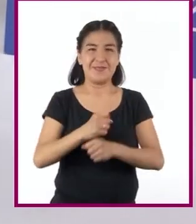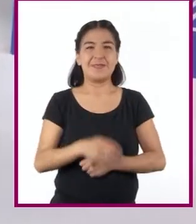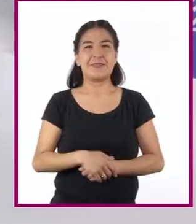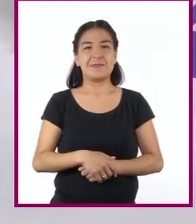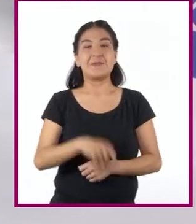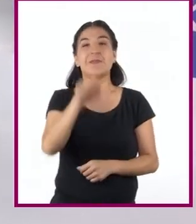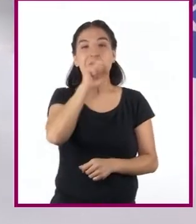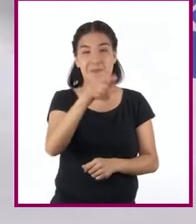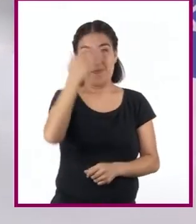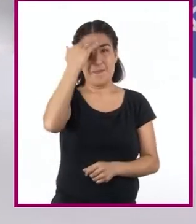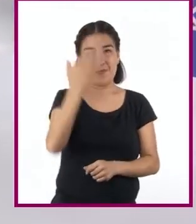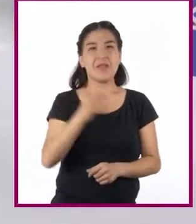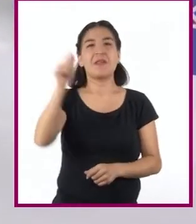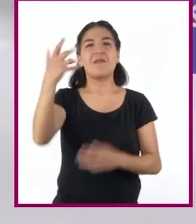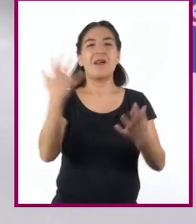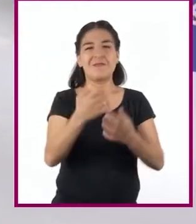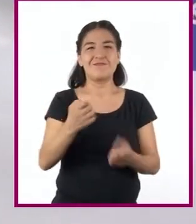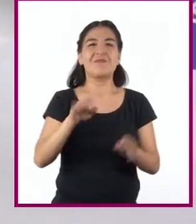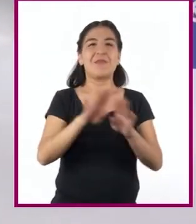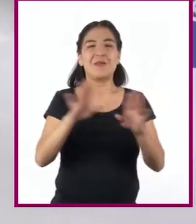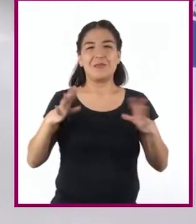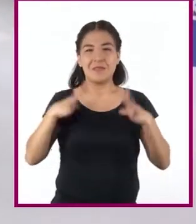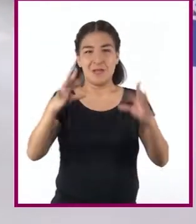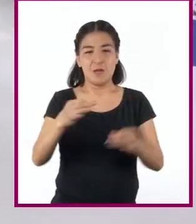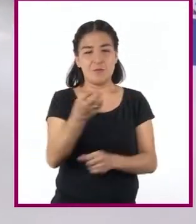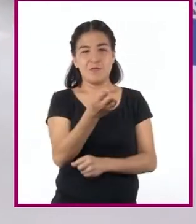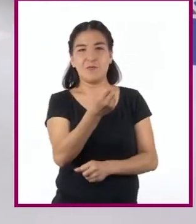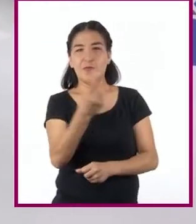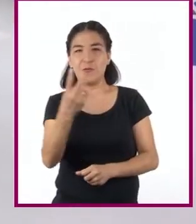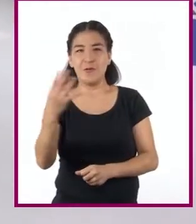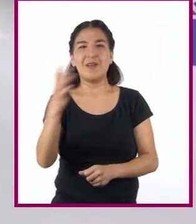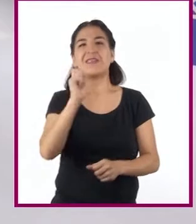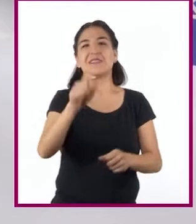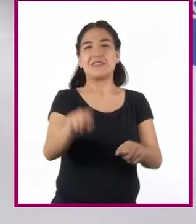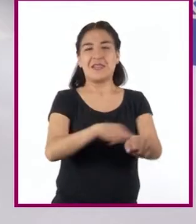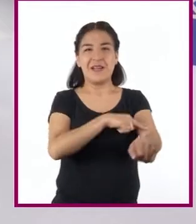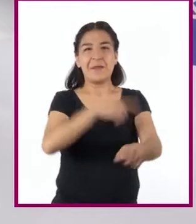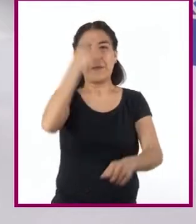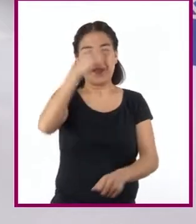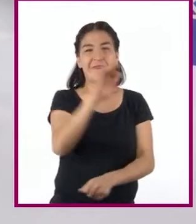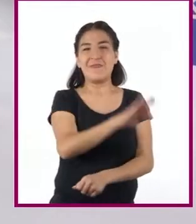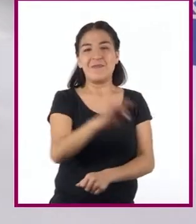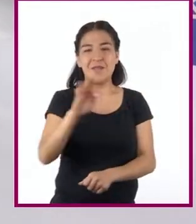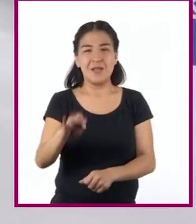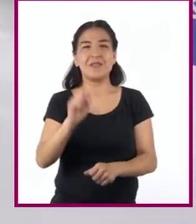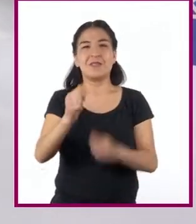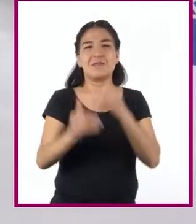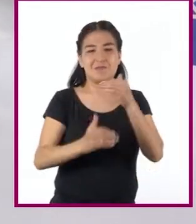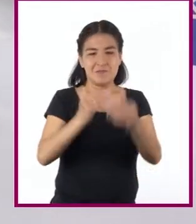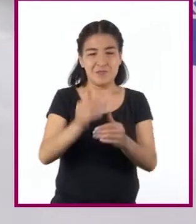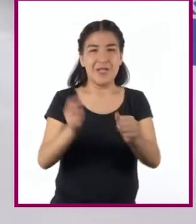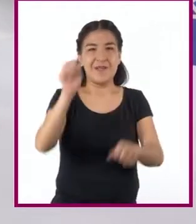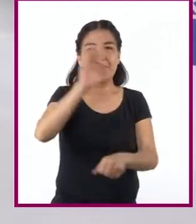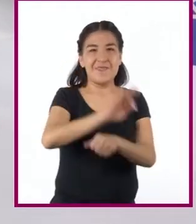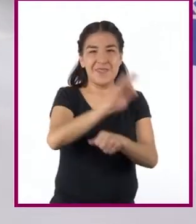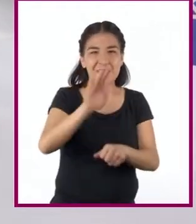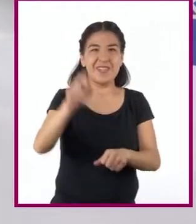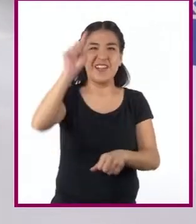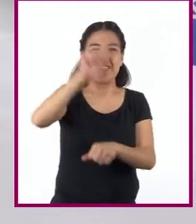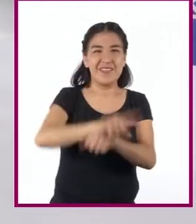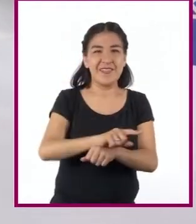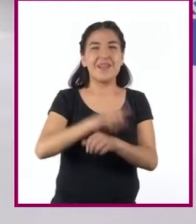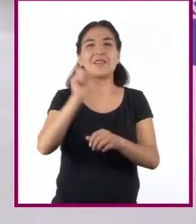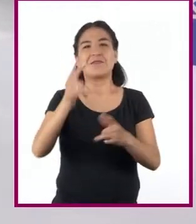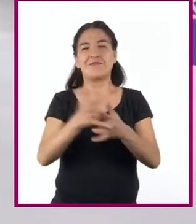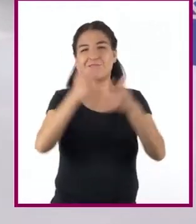los mayas desarrollaron el calendario de cuenta larga para asignar fechas en forma cronológica a eventos míticos